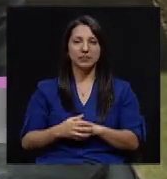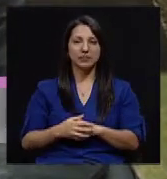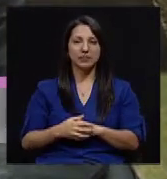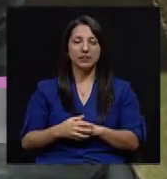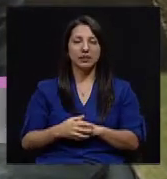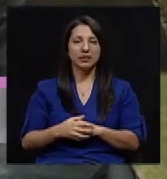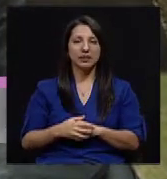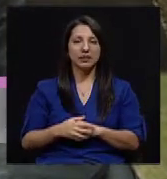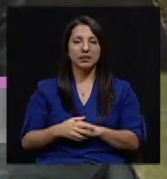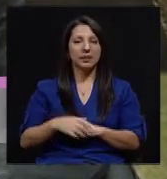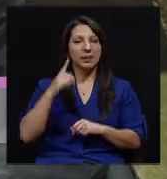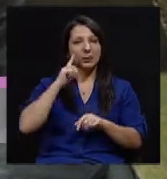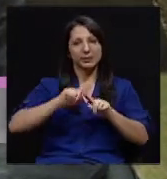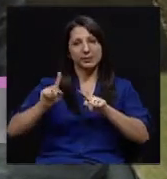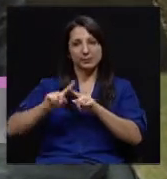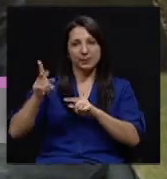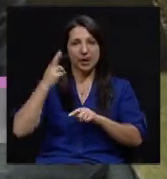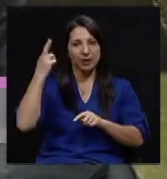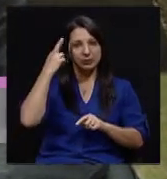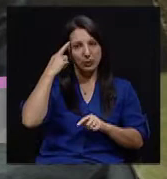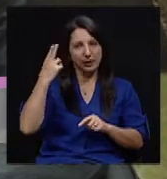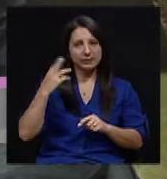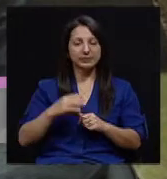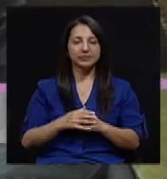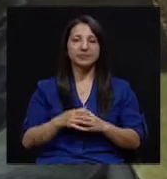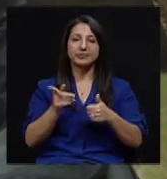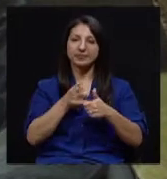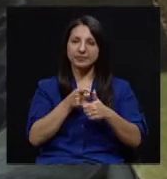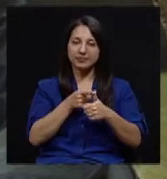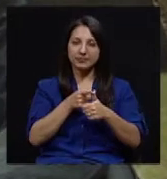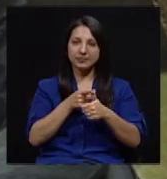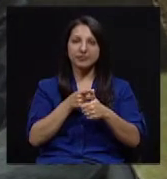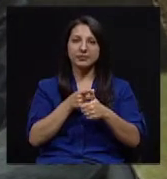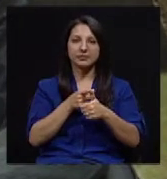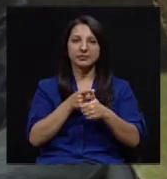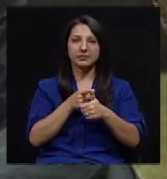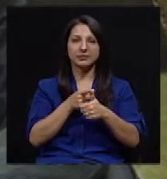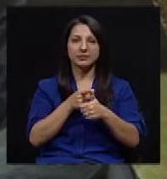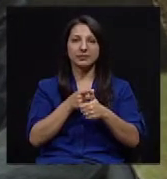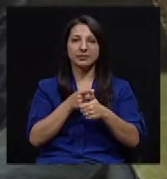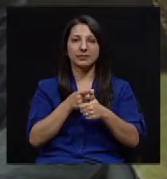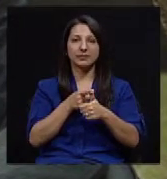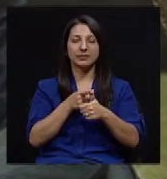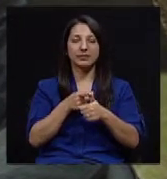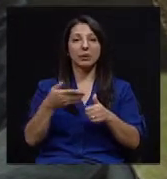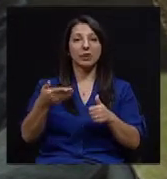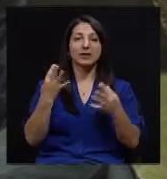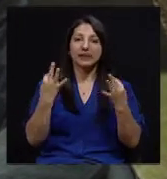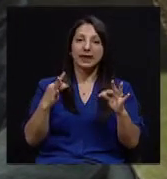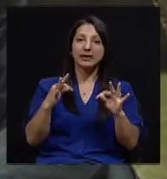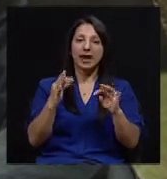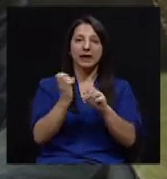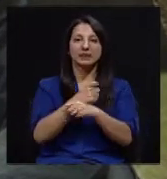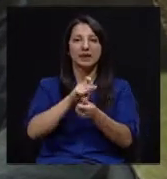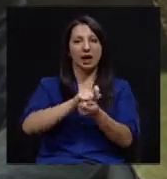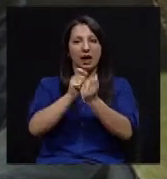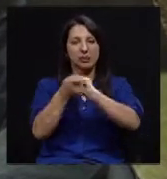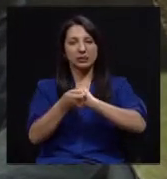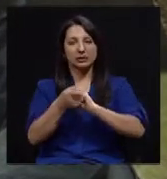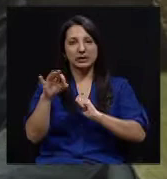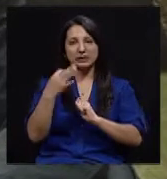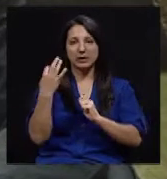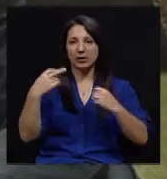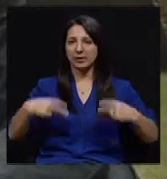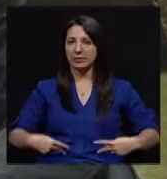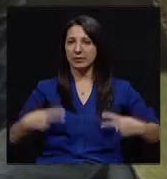por varias razones. Una es que cuando se intentan hacer cambios en el estilo de vida del